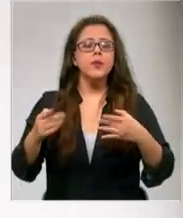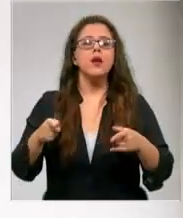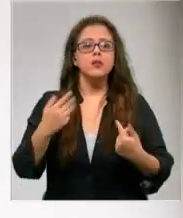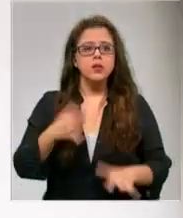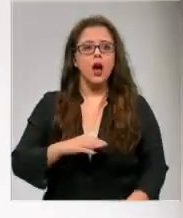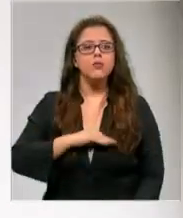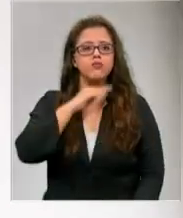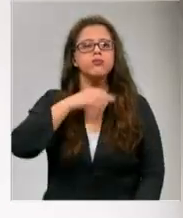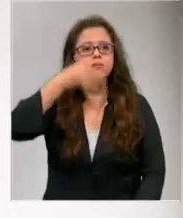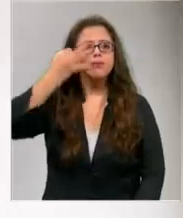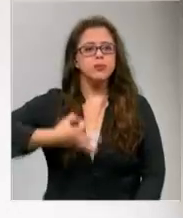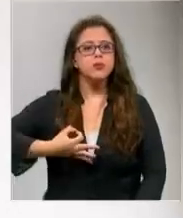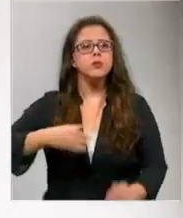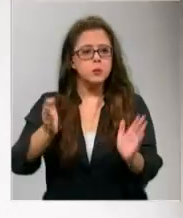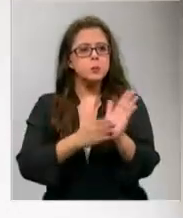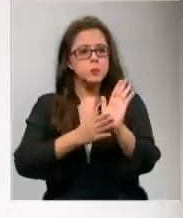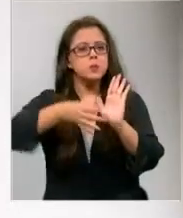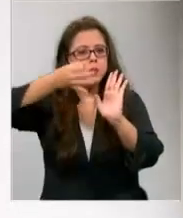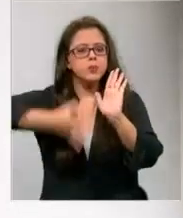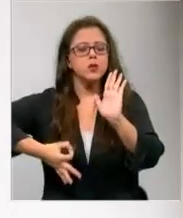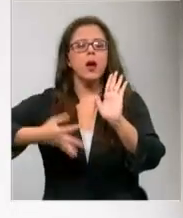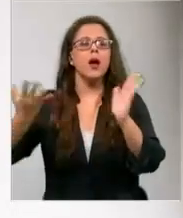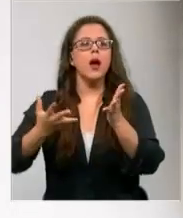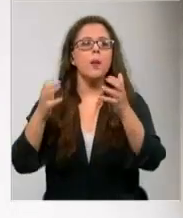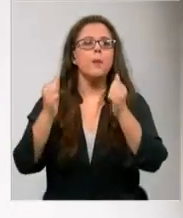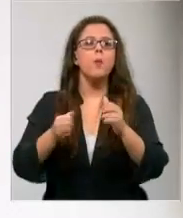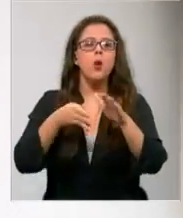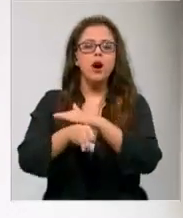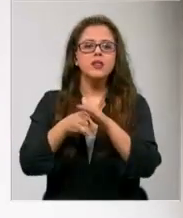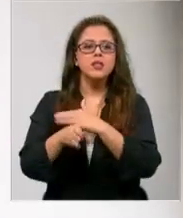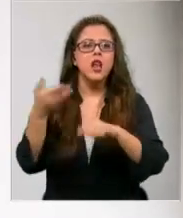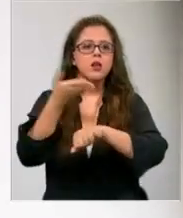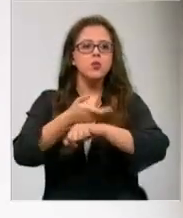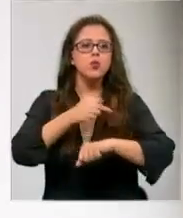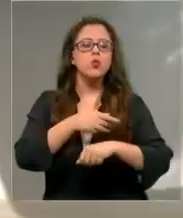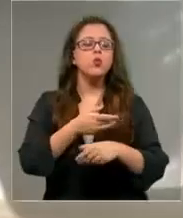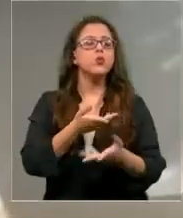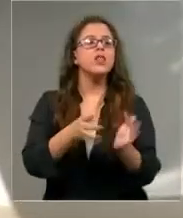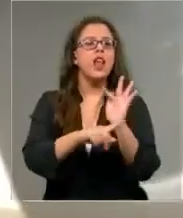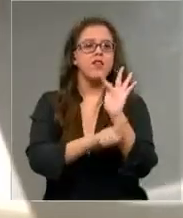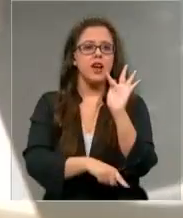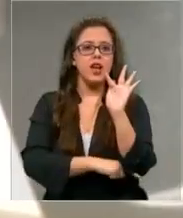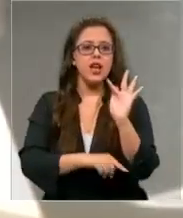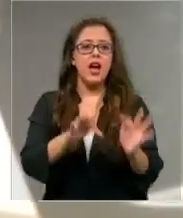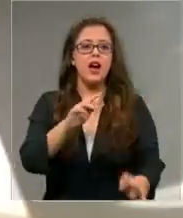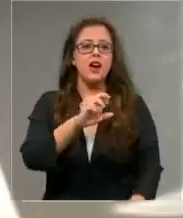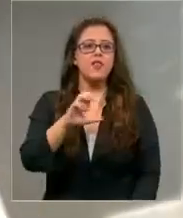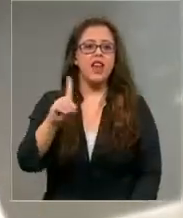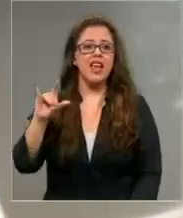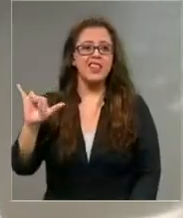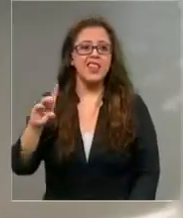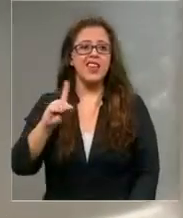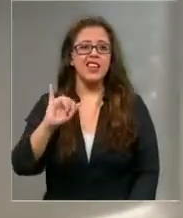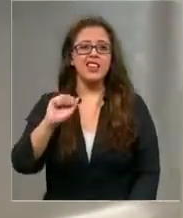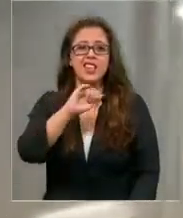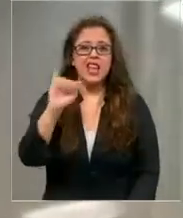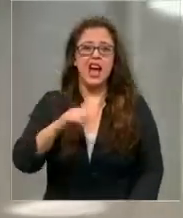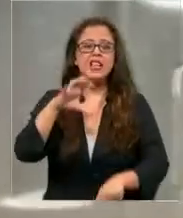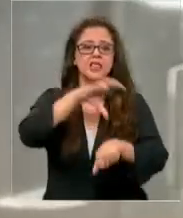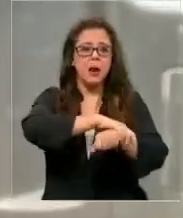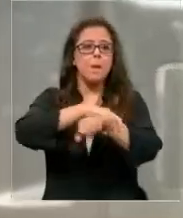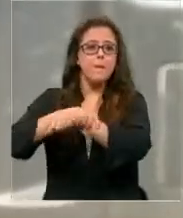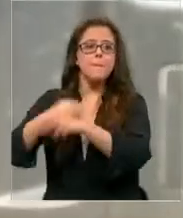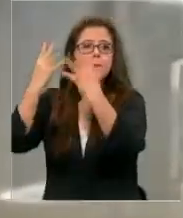suficiente, contundente, como para poder acceder a la solicitud del Ministerio Público. Freddy Díaz permanecerá en prisión mientras